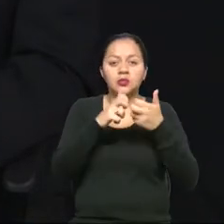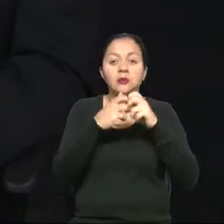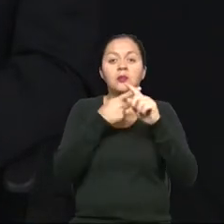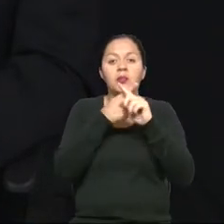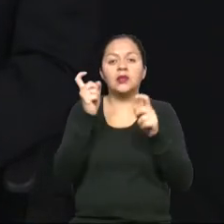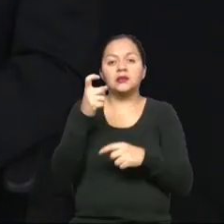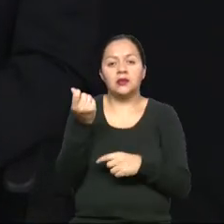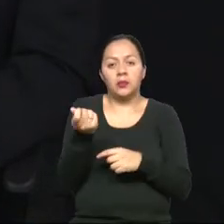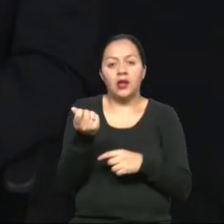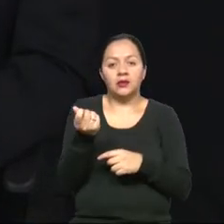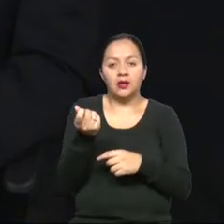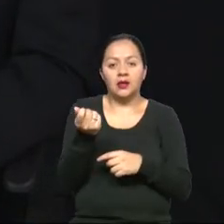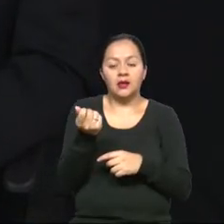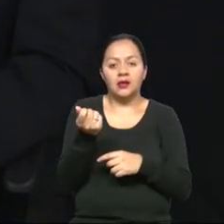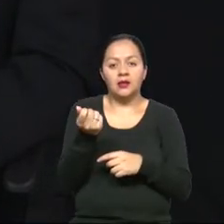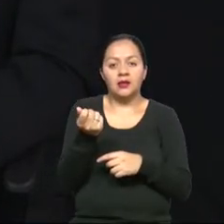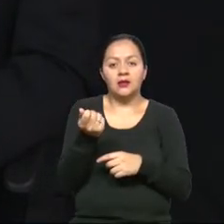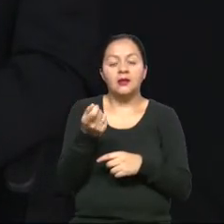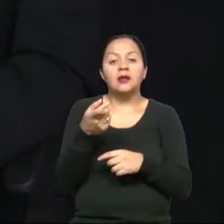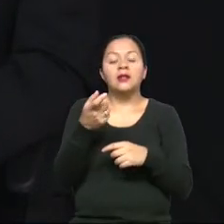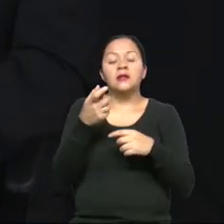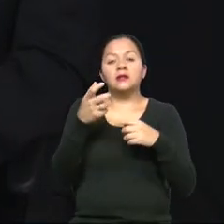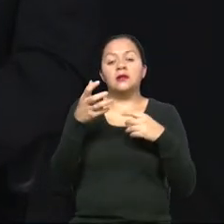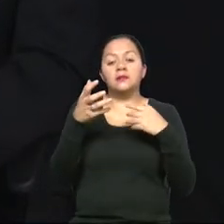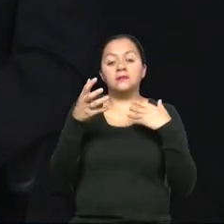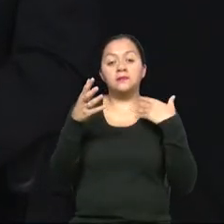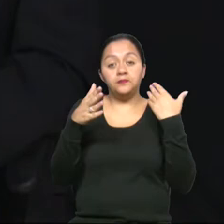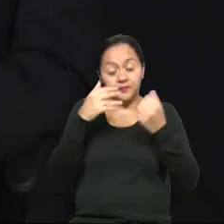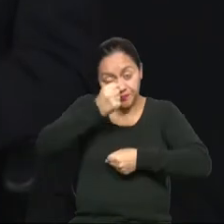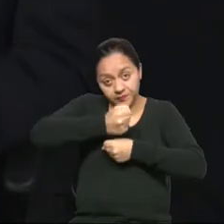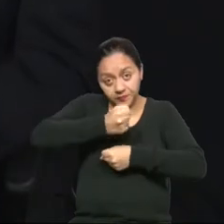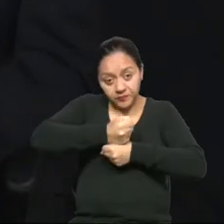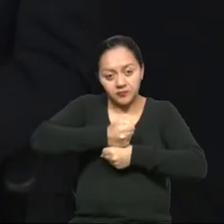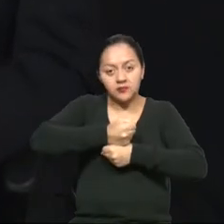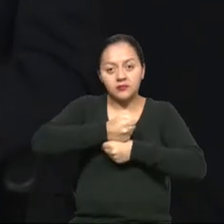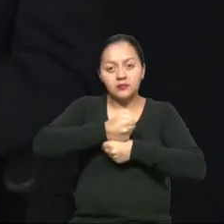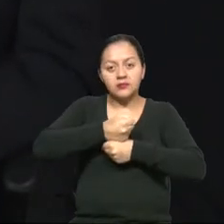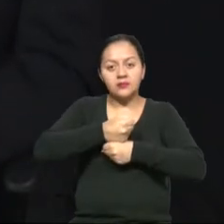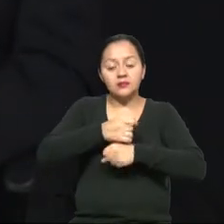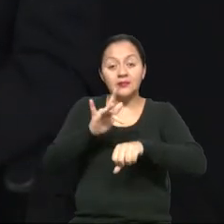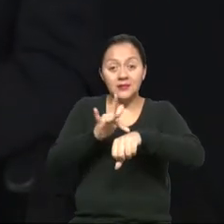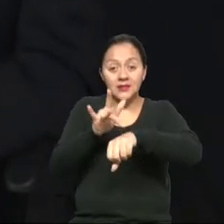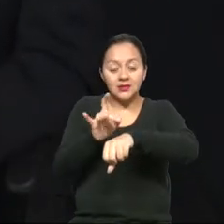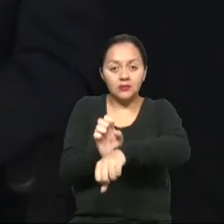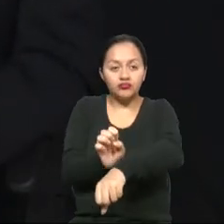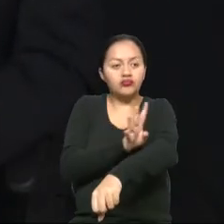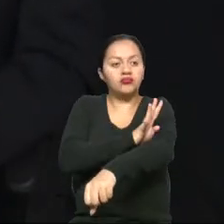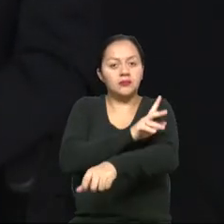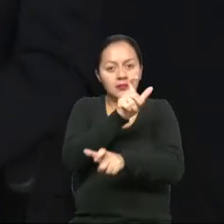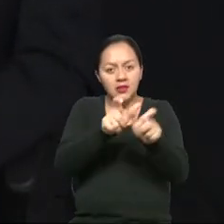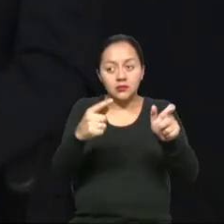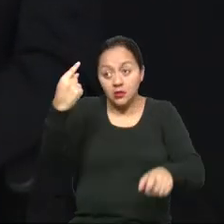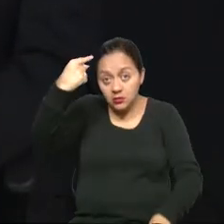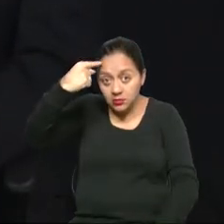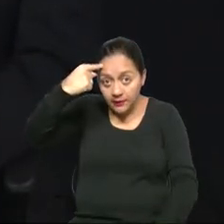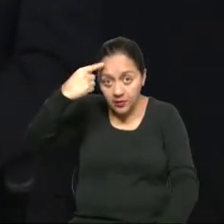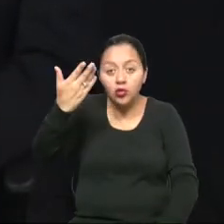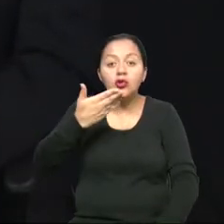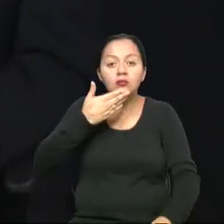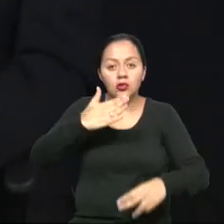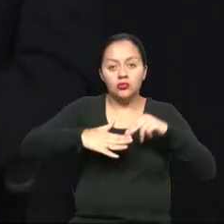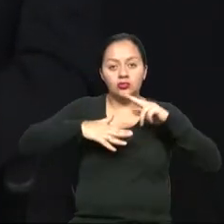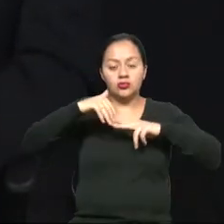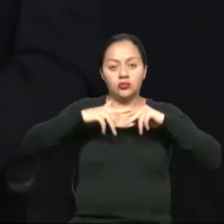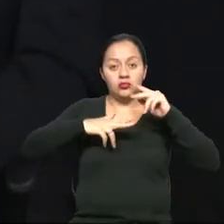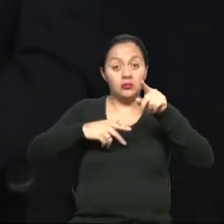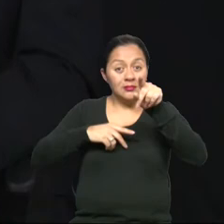recursos, eso implica en que nosotros también tenemos que trabajar en el tema de concientización de las personas, porque nosotros